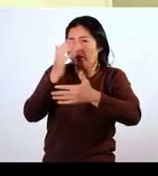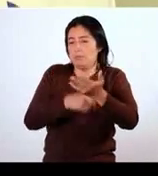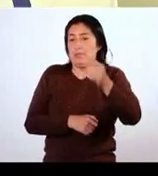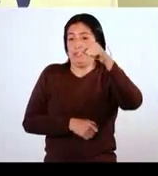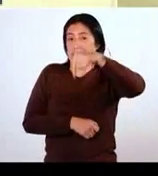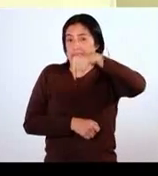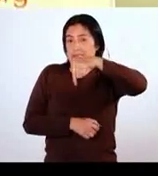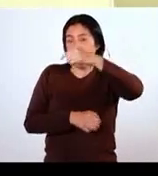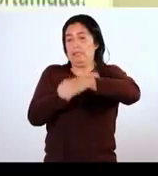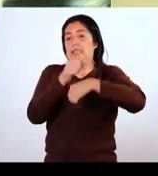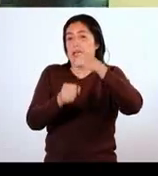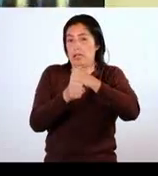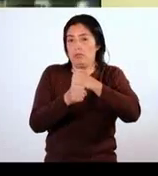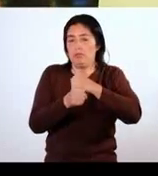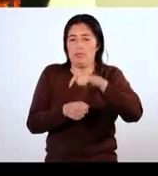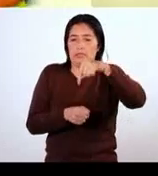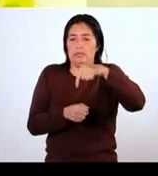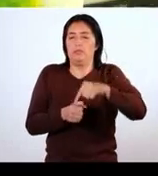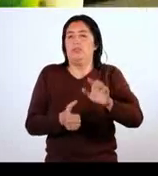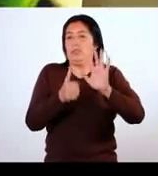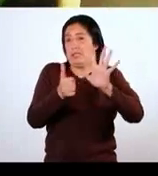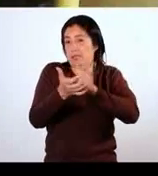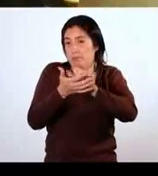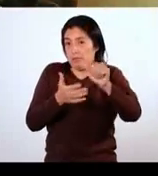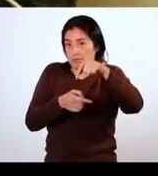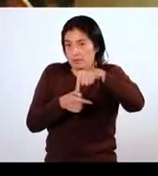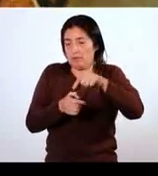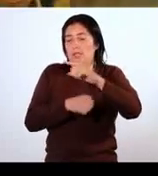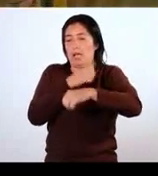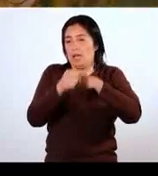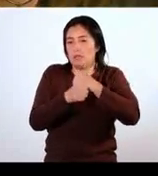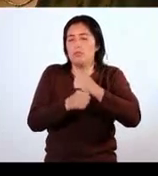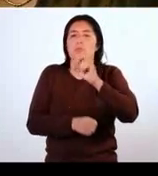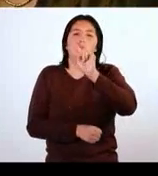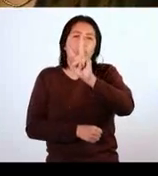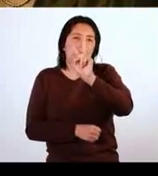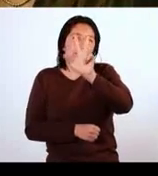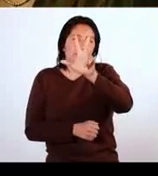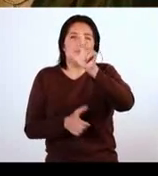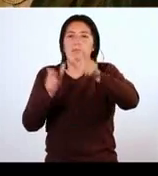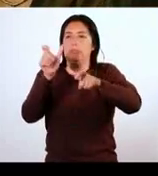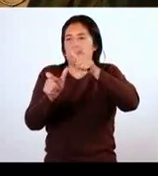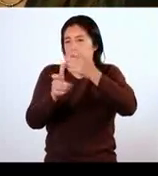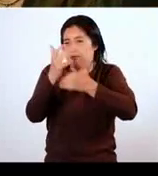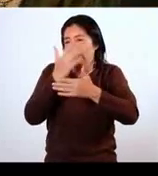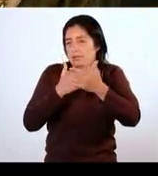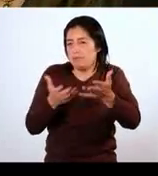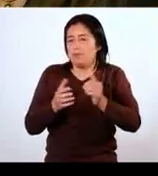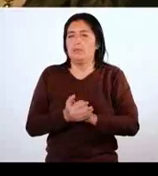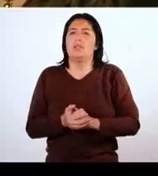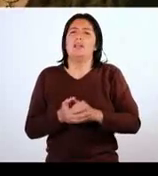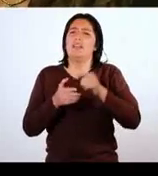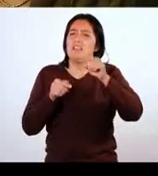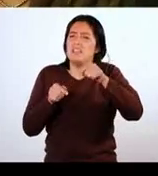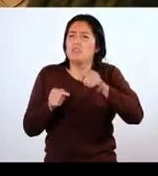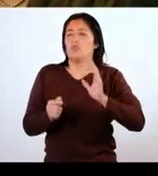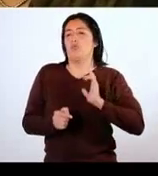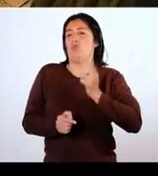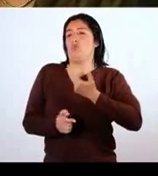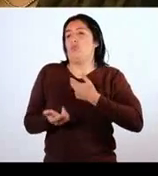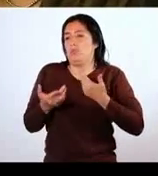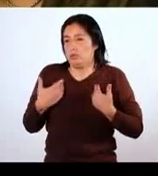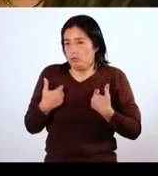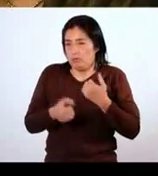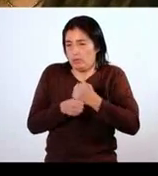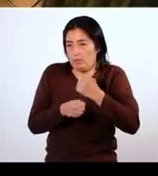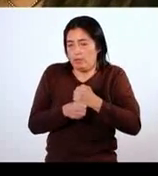Este año, en los primeros seis meses que venimos de este año, hemos incluido a 23 personas con discapacidad. Este es nuestro proyecto.